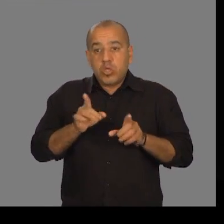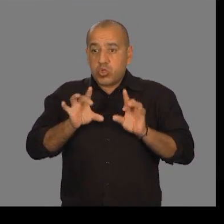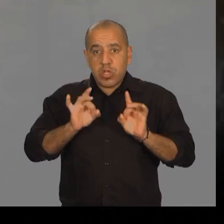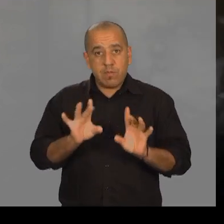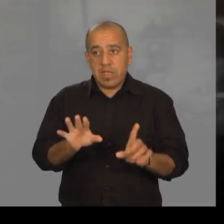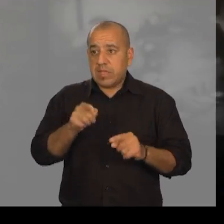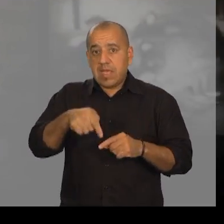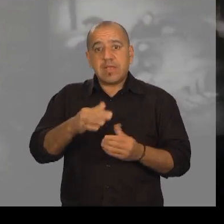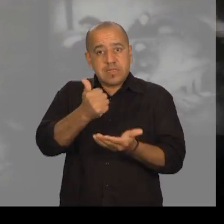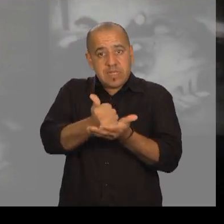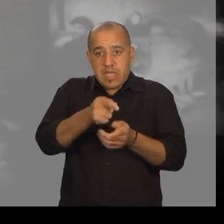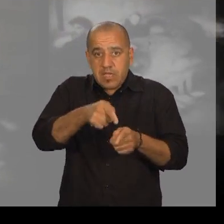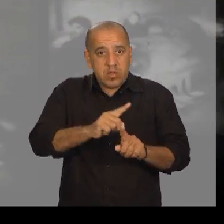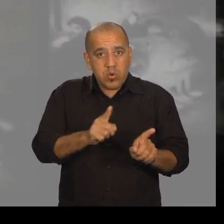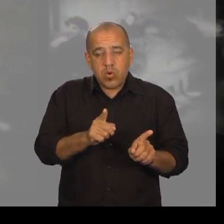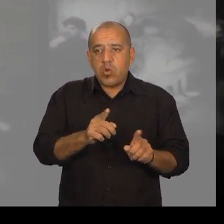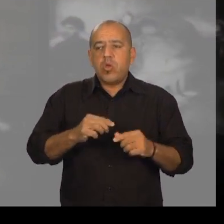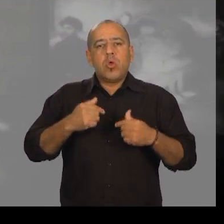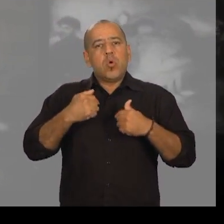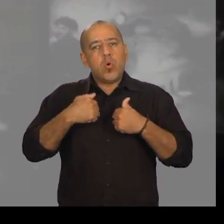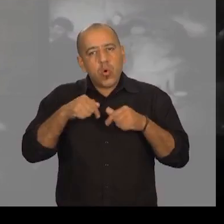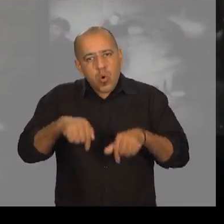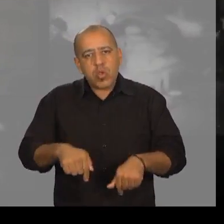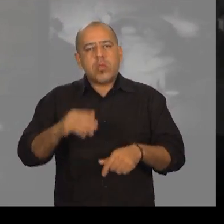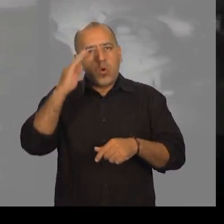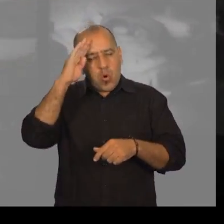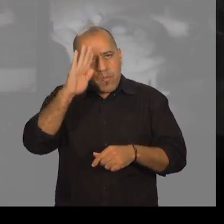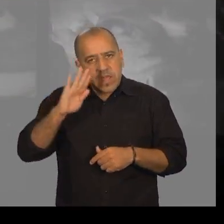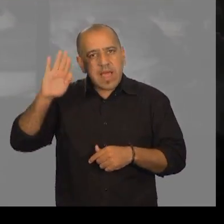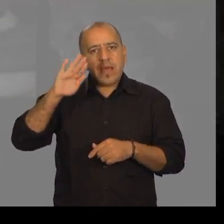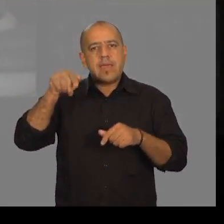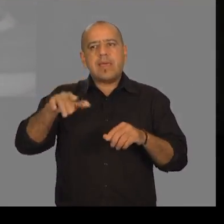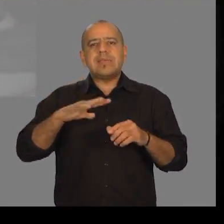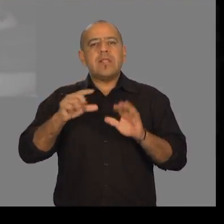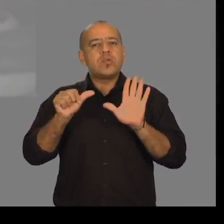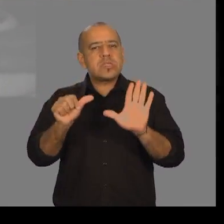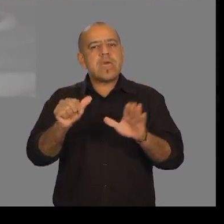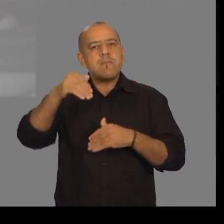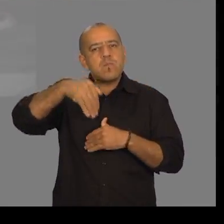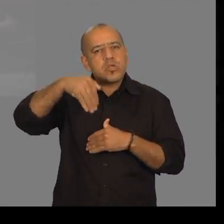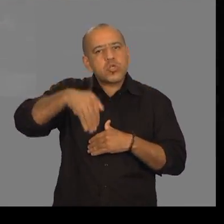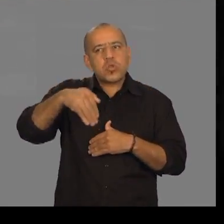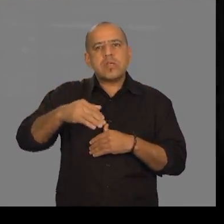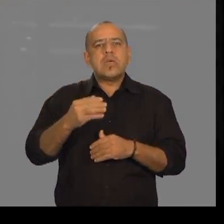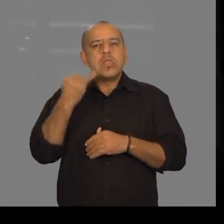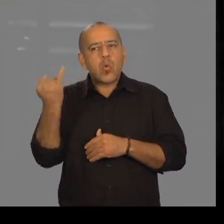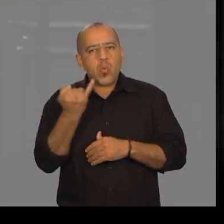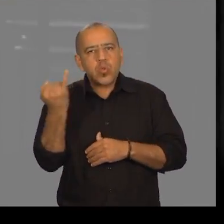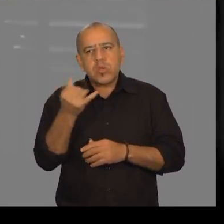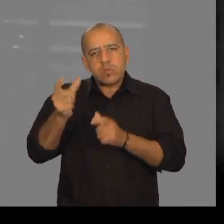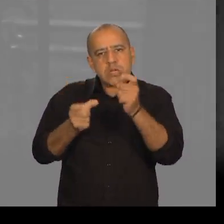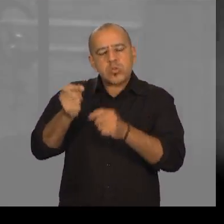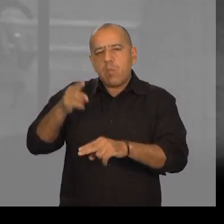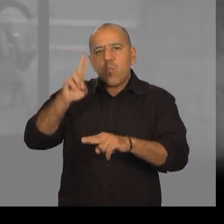sólo a las directamente involucradas. Nuestro homenaje es a los 6 millones de asesinados del pueblo